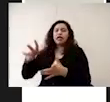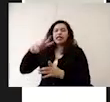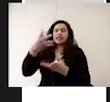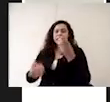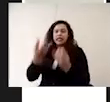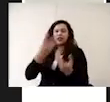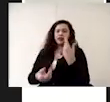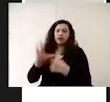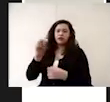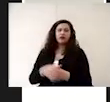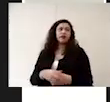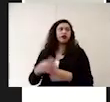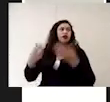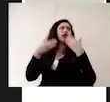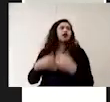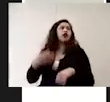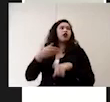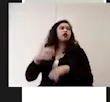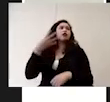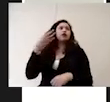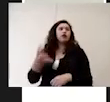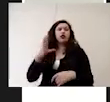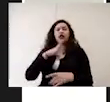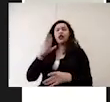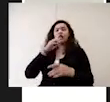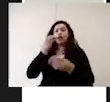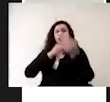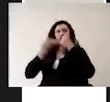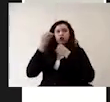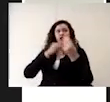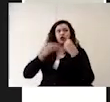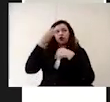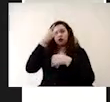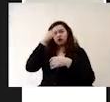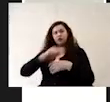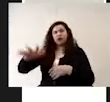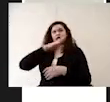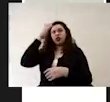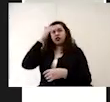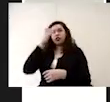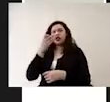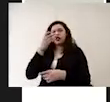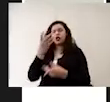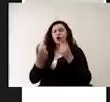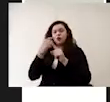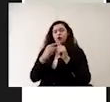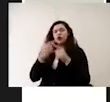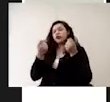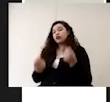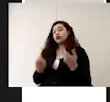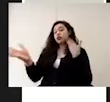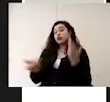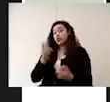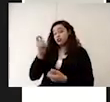el punto número cuatro es mantener los alimentos a temperaturas seguras y esto no se refiere